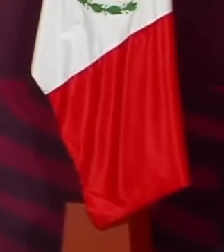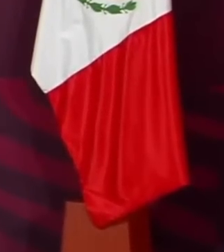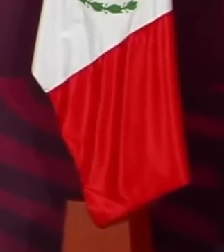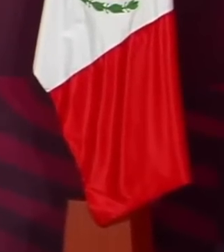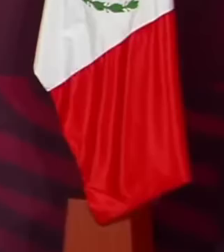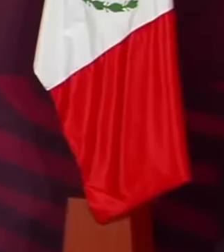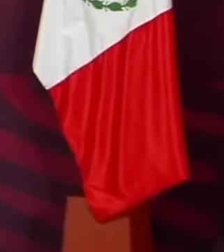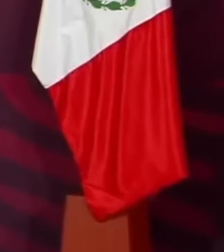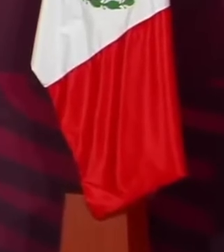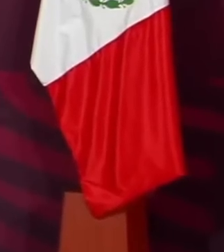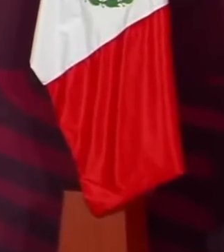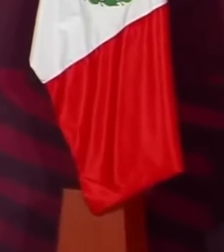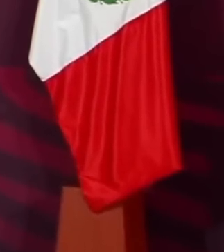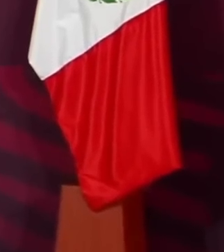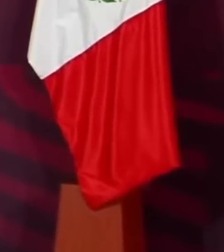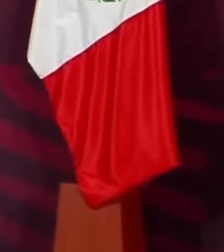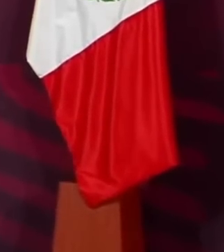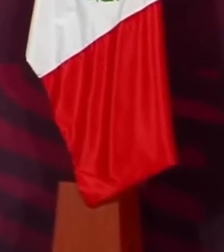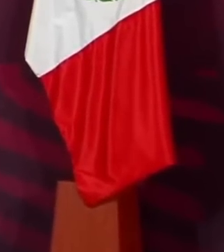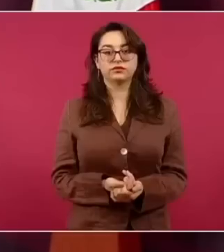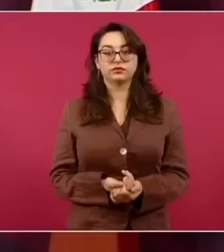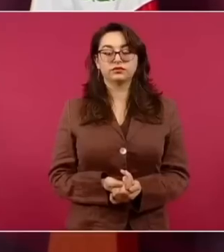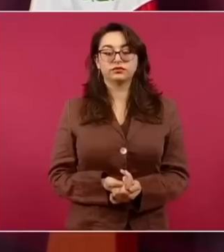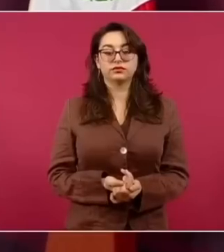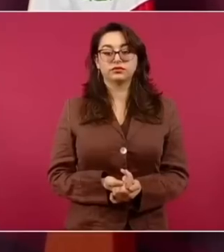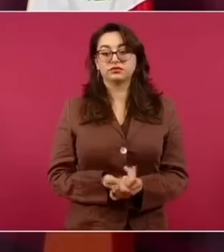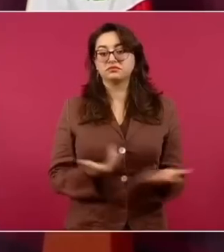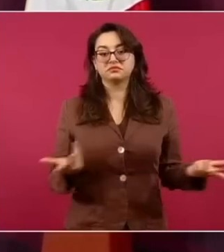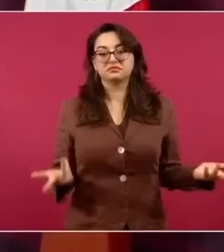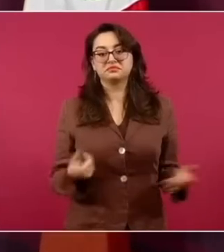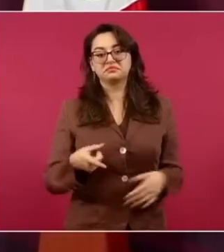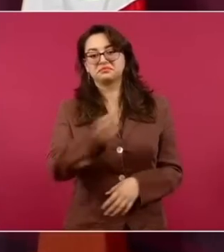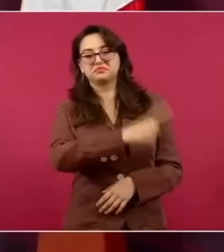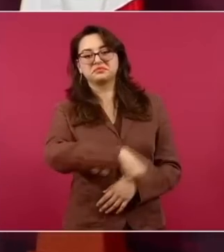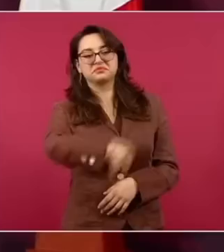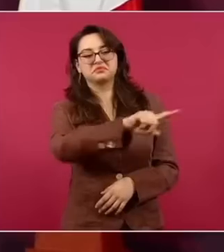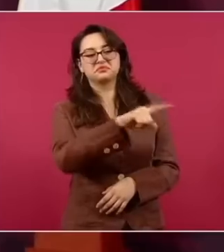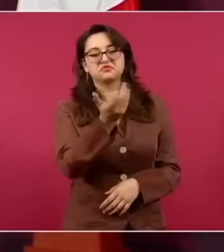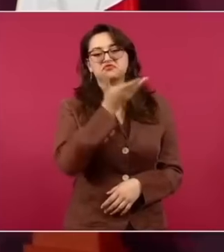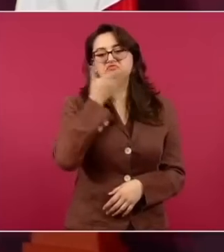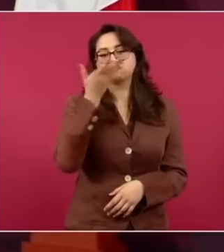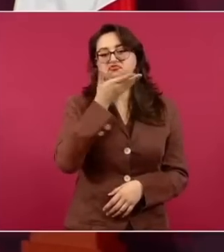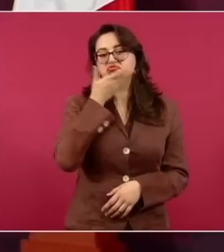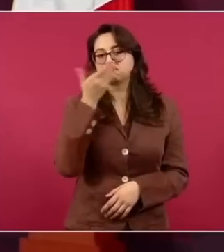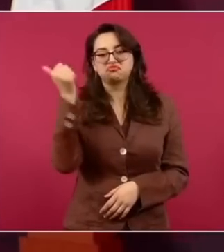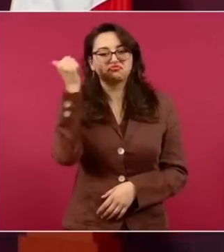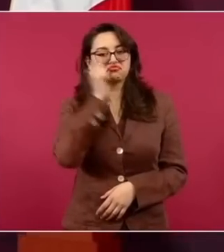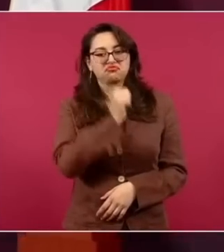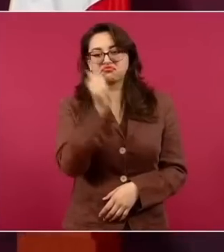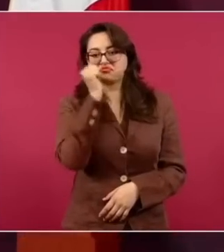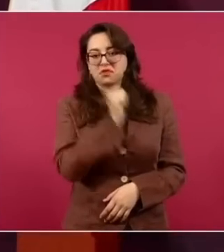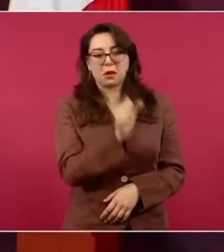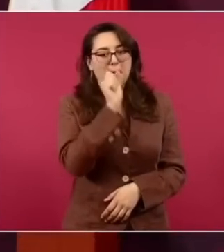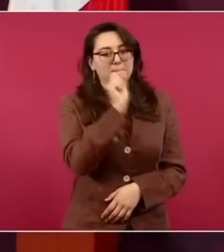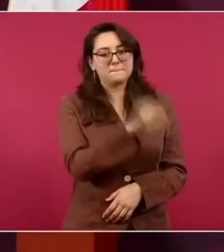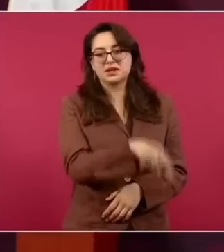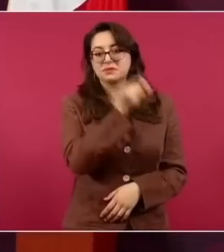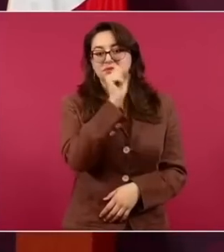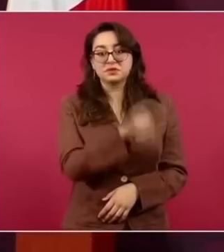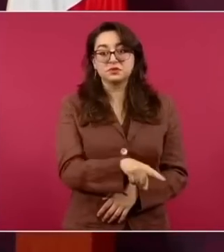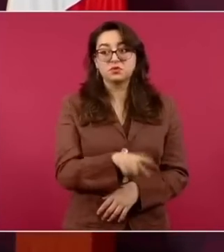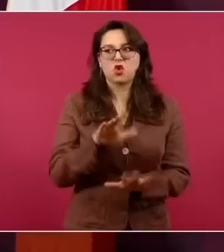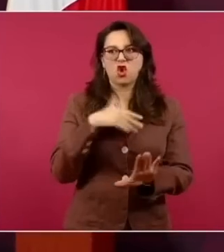llamada reforma energética, se hizo lo mismo. Acuérdense de aquella campaña.